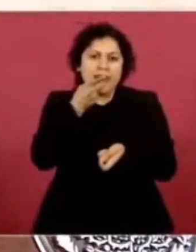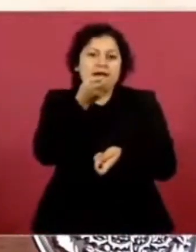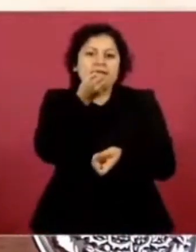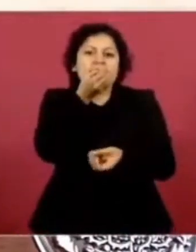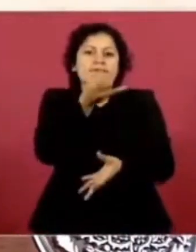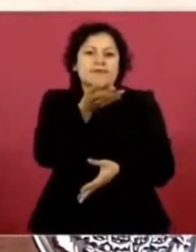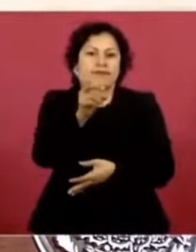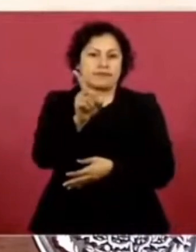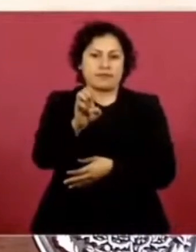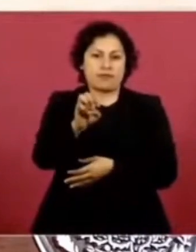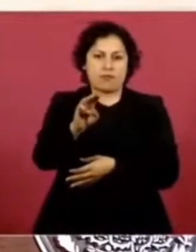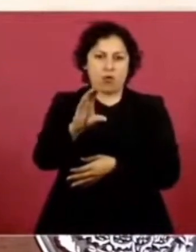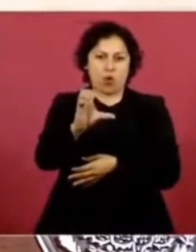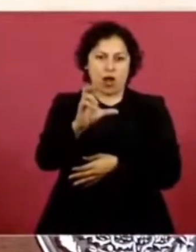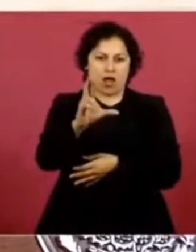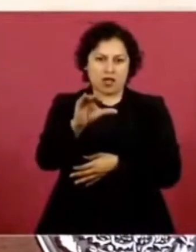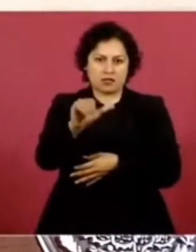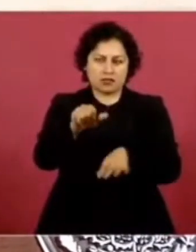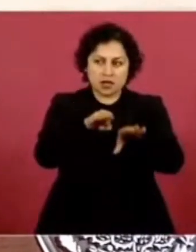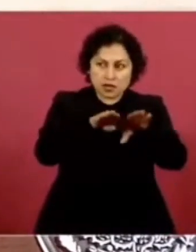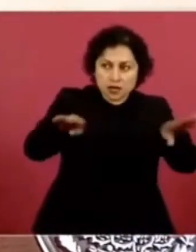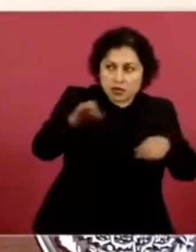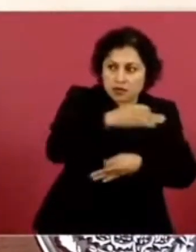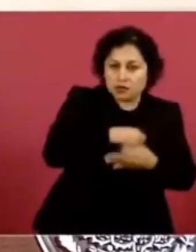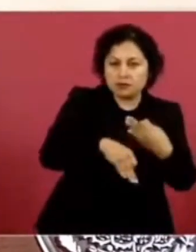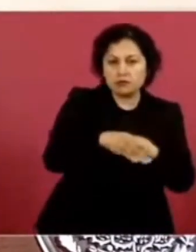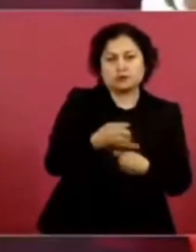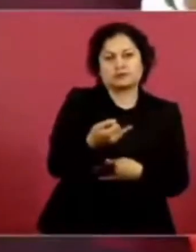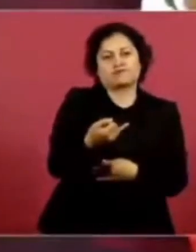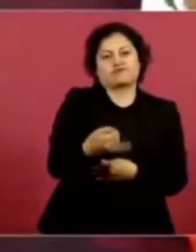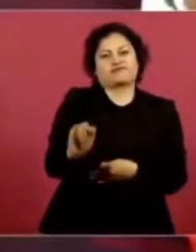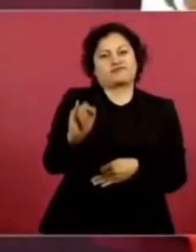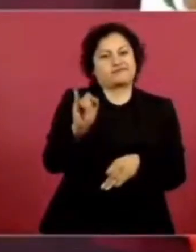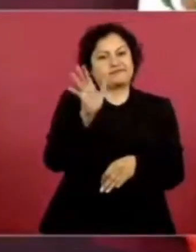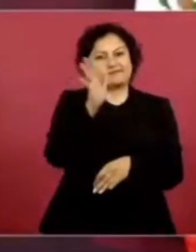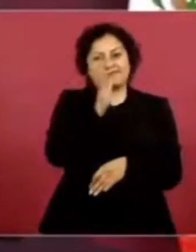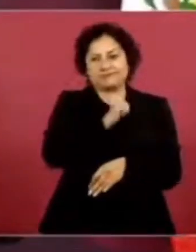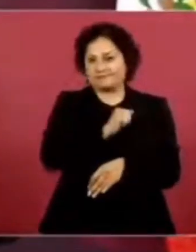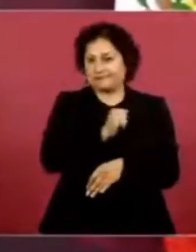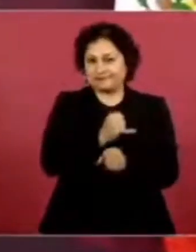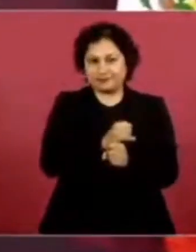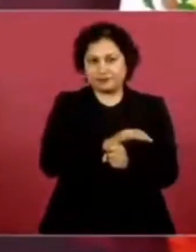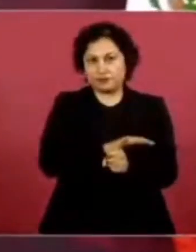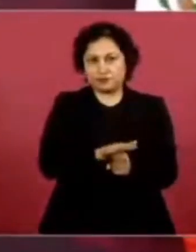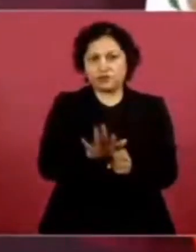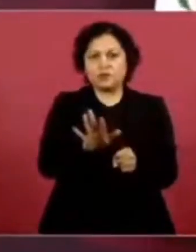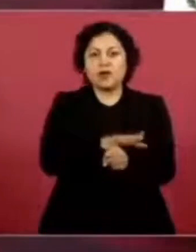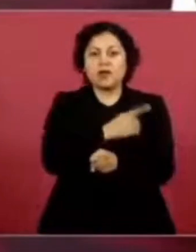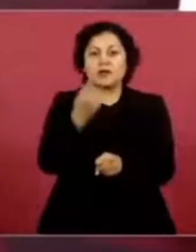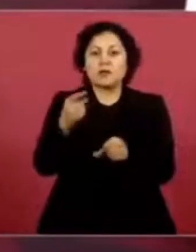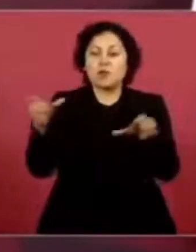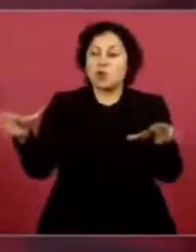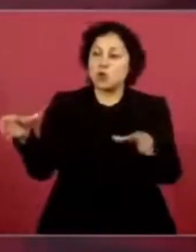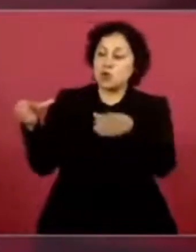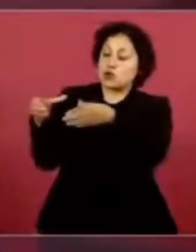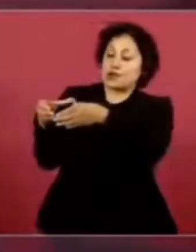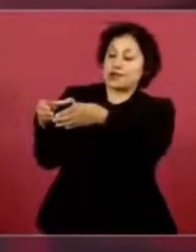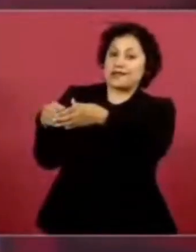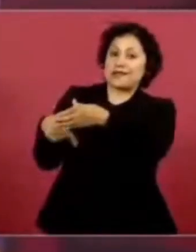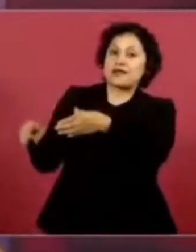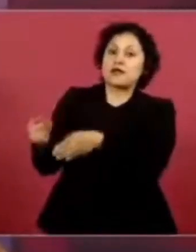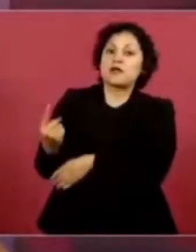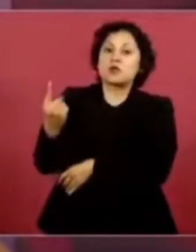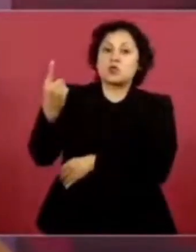qué democracia puede haber si el que va a gobernar ya está pensando